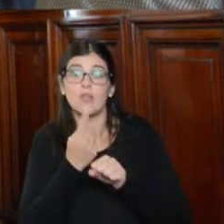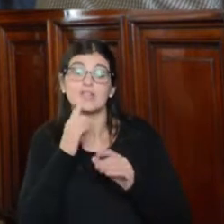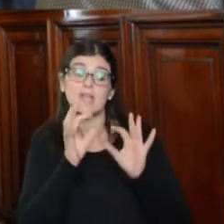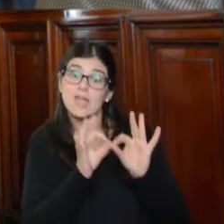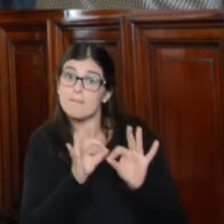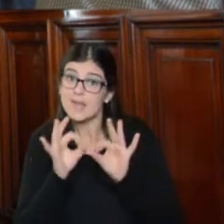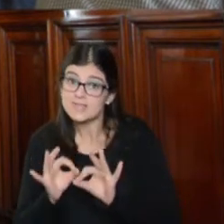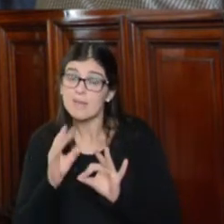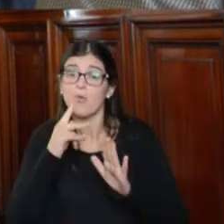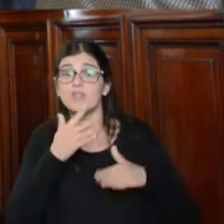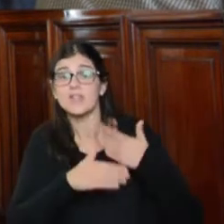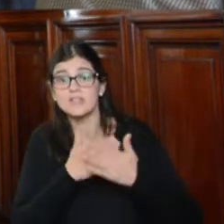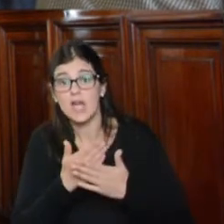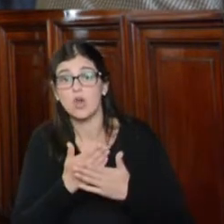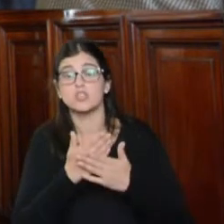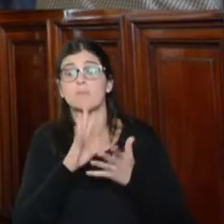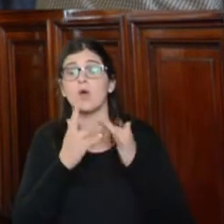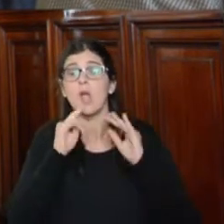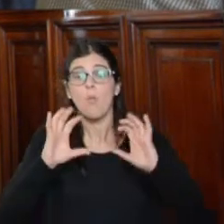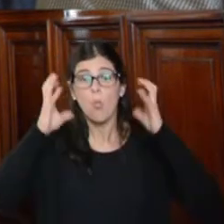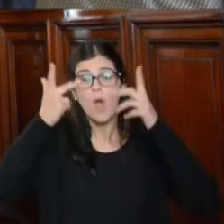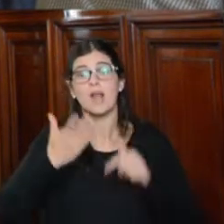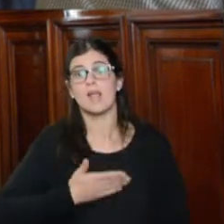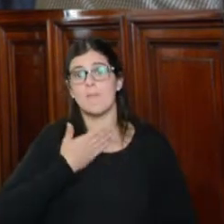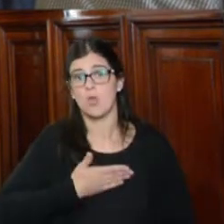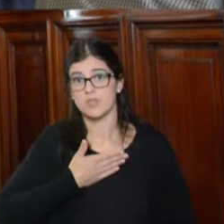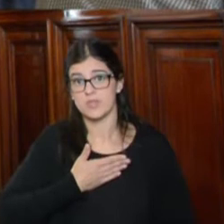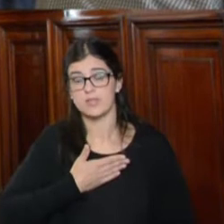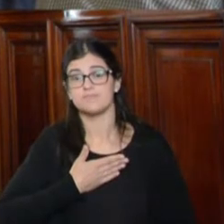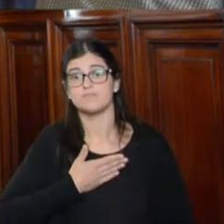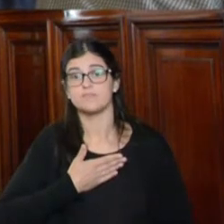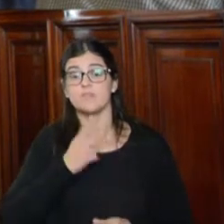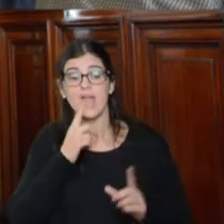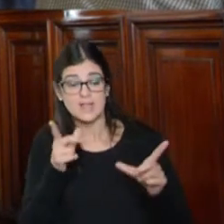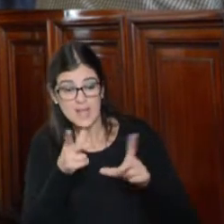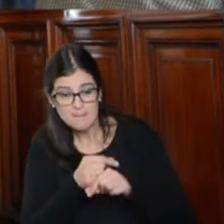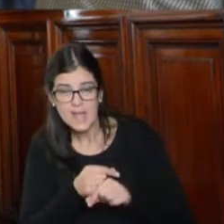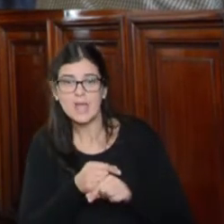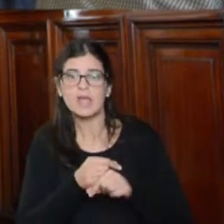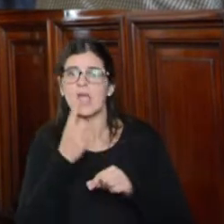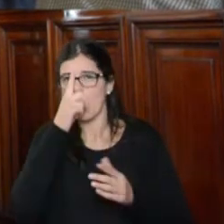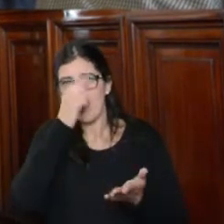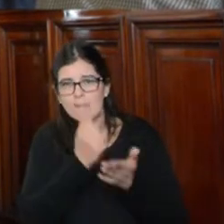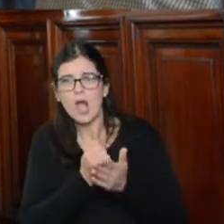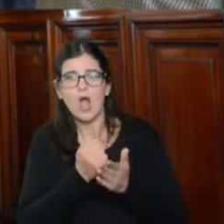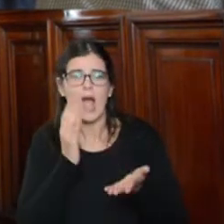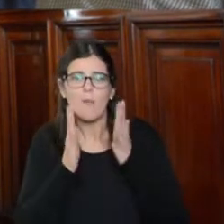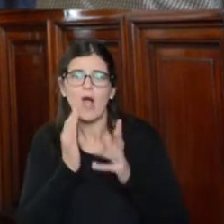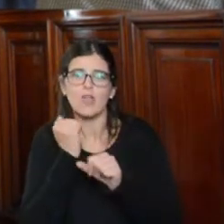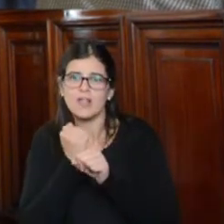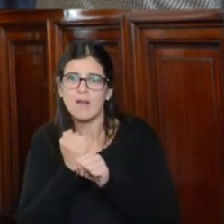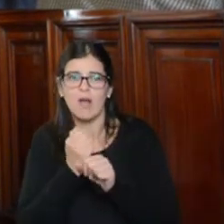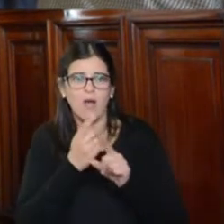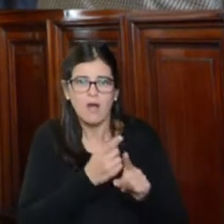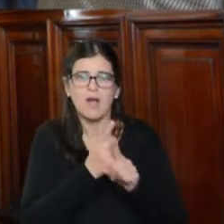particular, por el desarrollo de acciones como la huelga y la protesta. Que cese el ataque y estigmatización de los abogados laboralistas, que